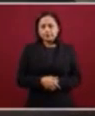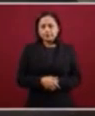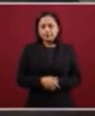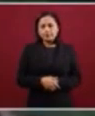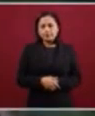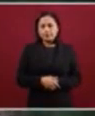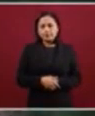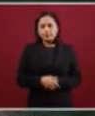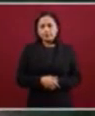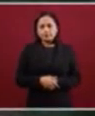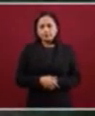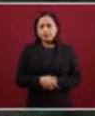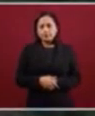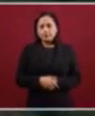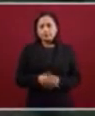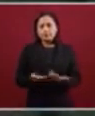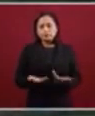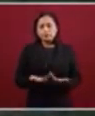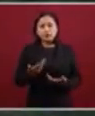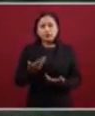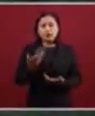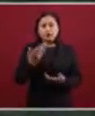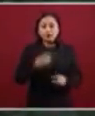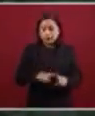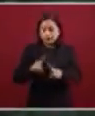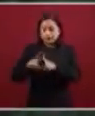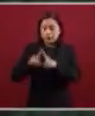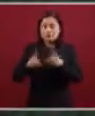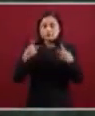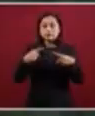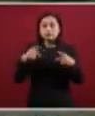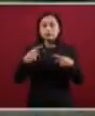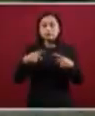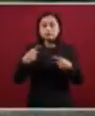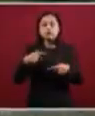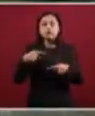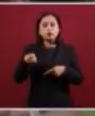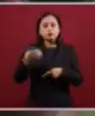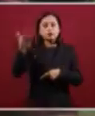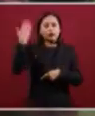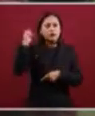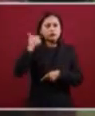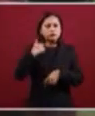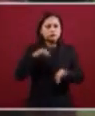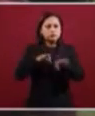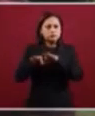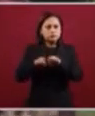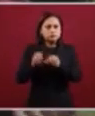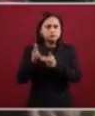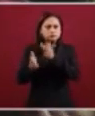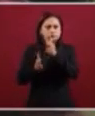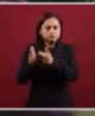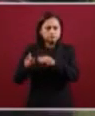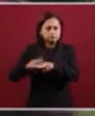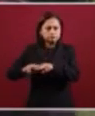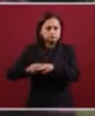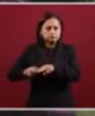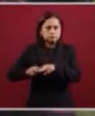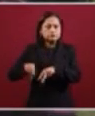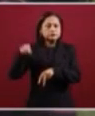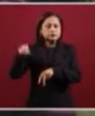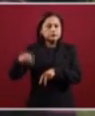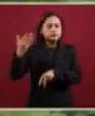Mucha gente dependía del trabajo que había aquí en ferrocarriles. Esto era un patrimonio ahí para